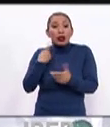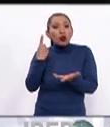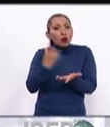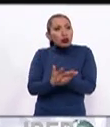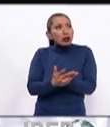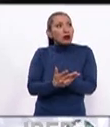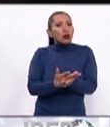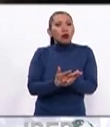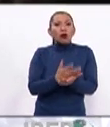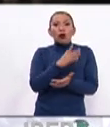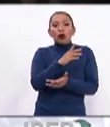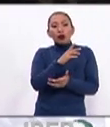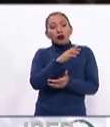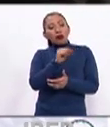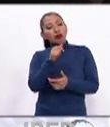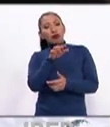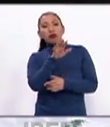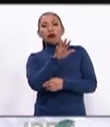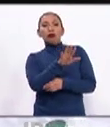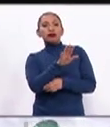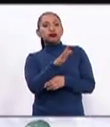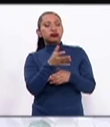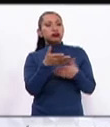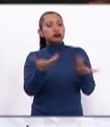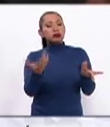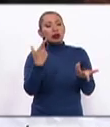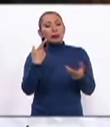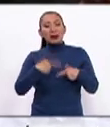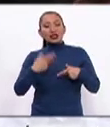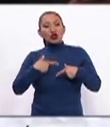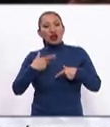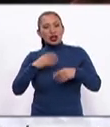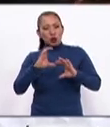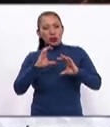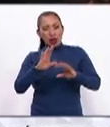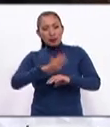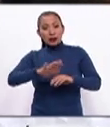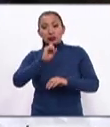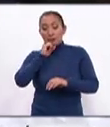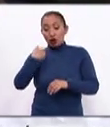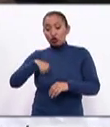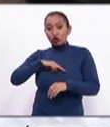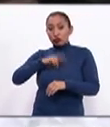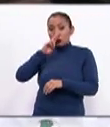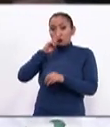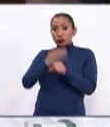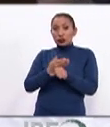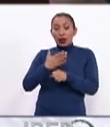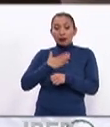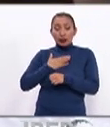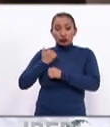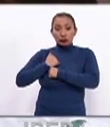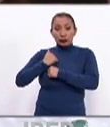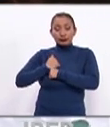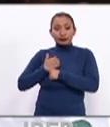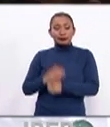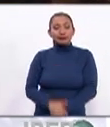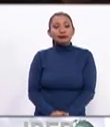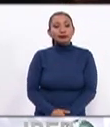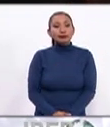de aquellas entidades protectores del medio ambiente, sino también es una responsabilidad de nosotros.